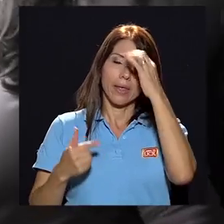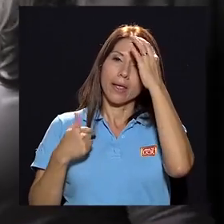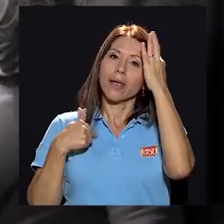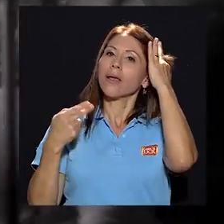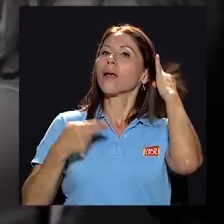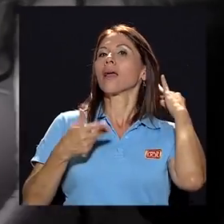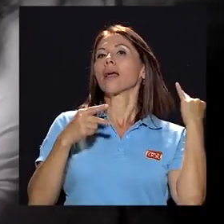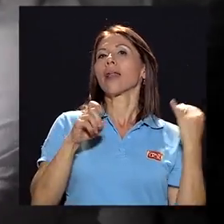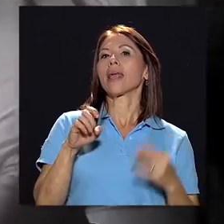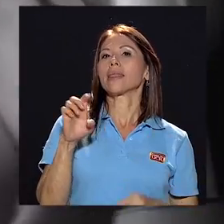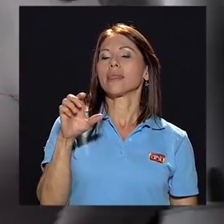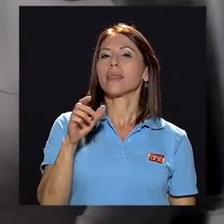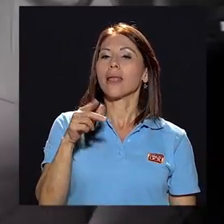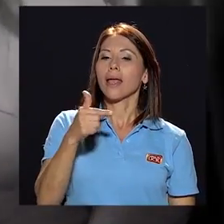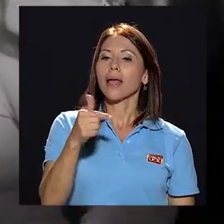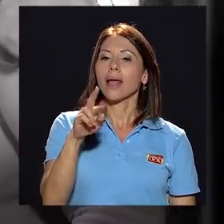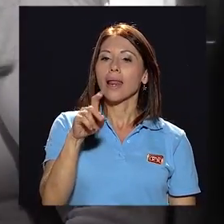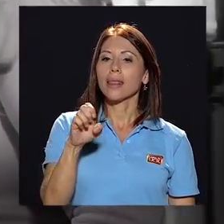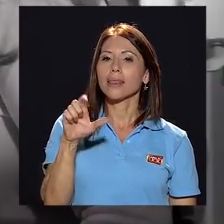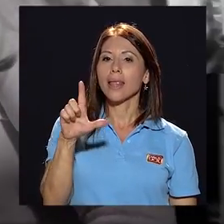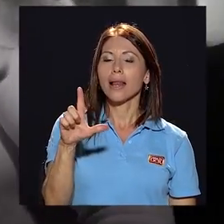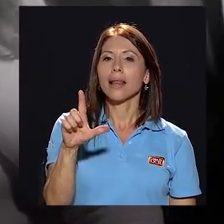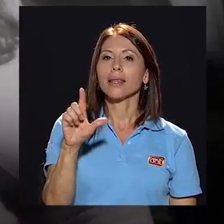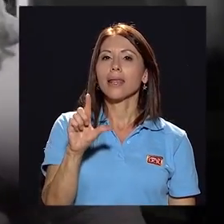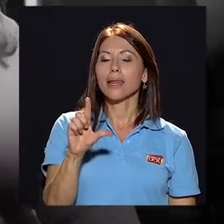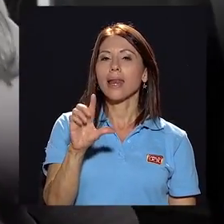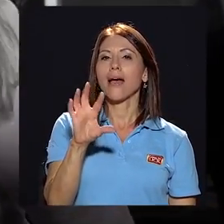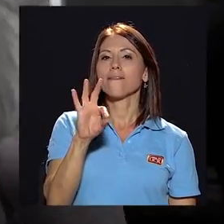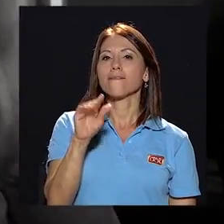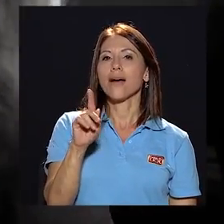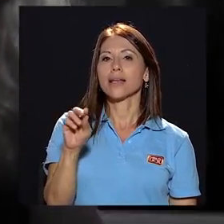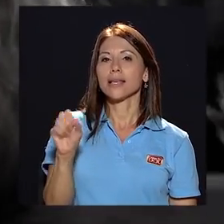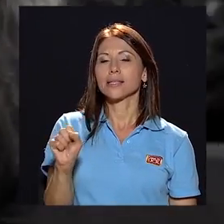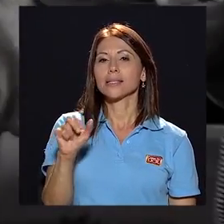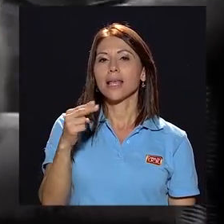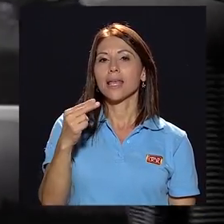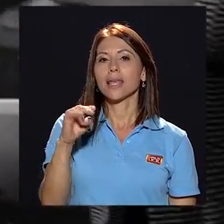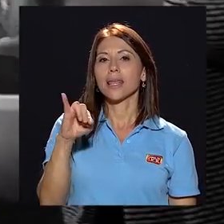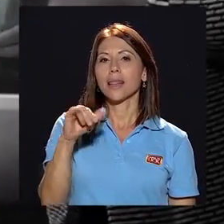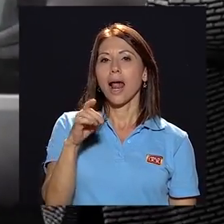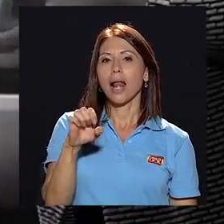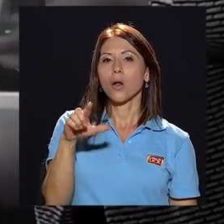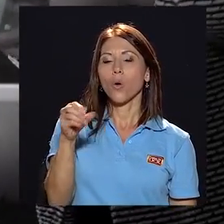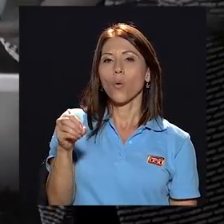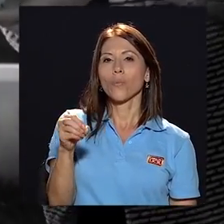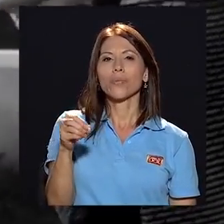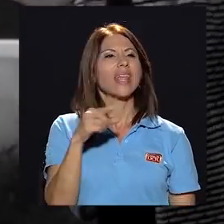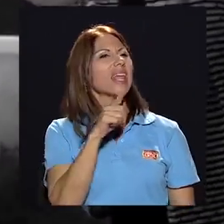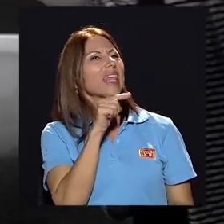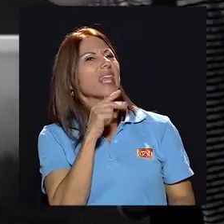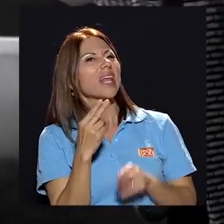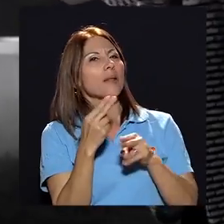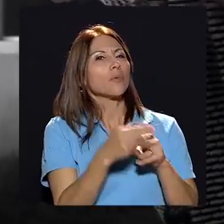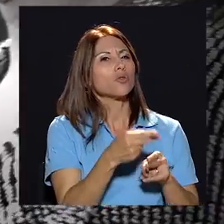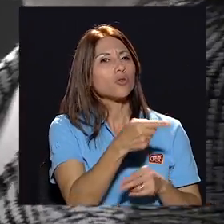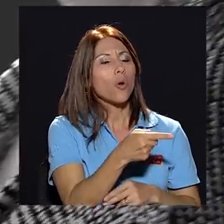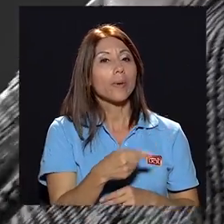desarrollar Gretel Doinina Fallas Hidalgo ¿Quién le puso su nombre? Bueno, era que es una historia peculiar